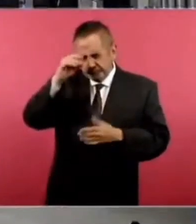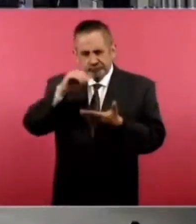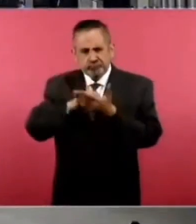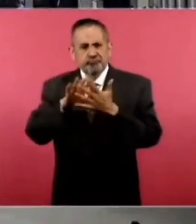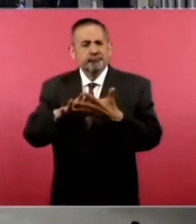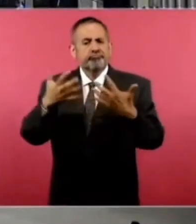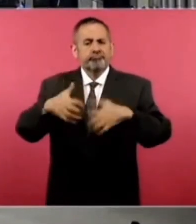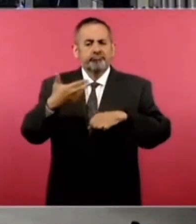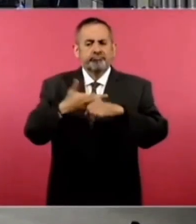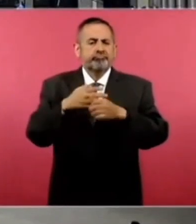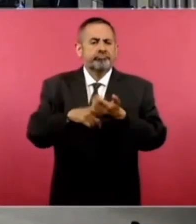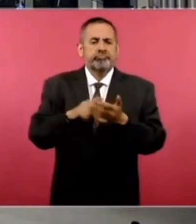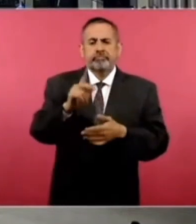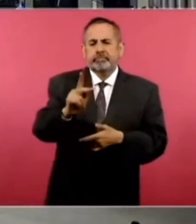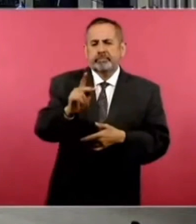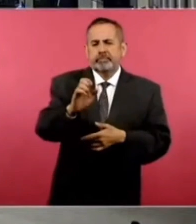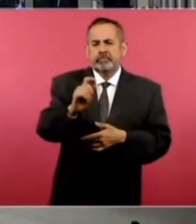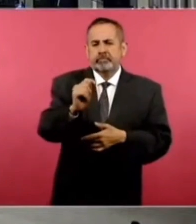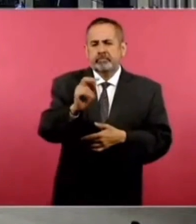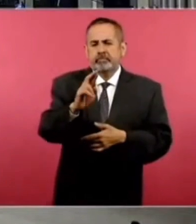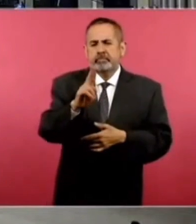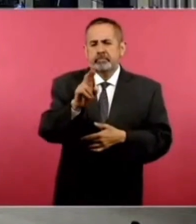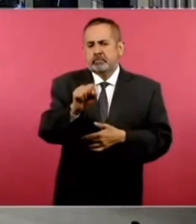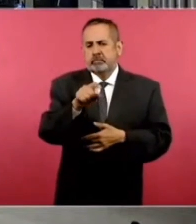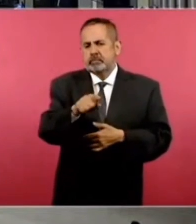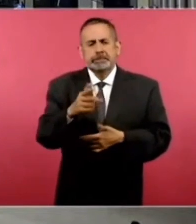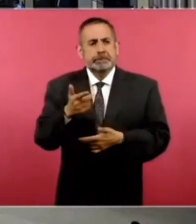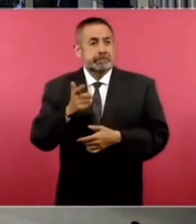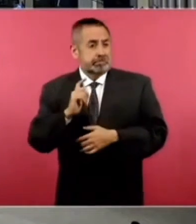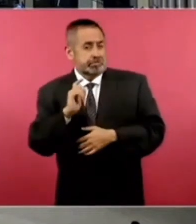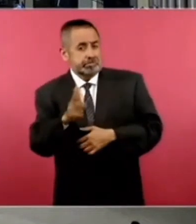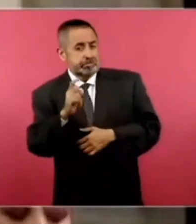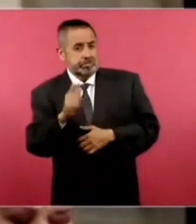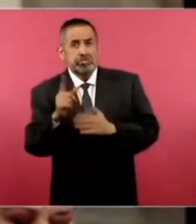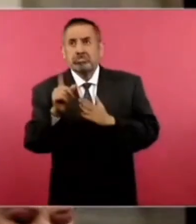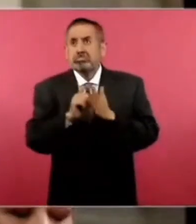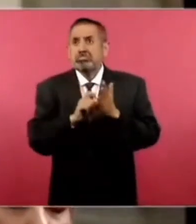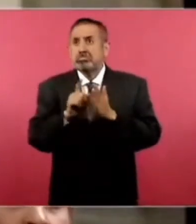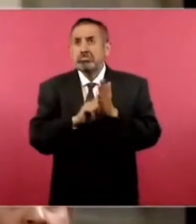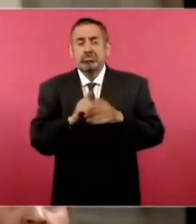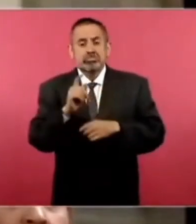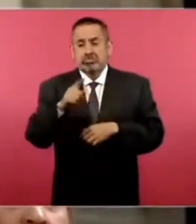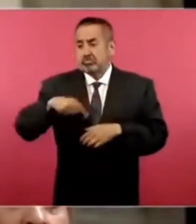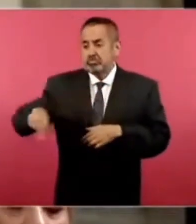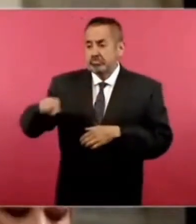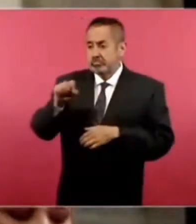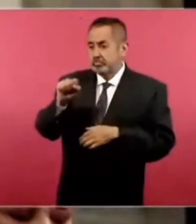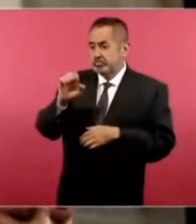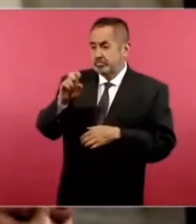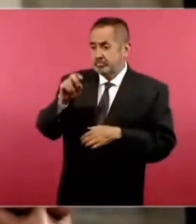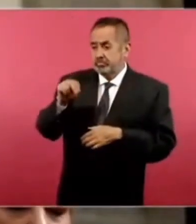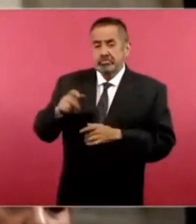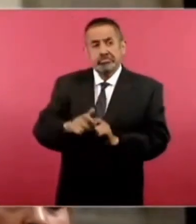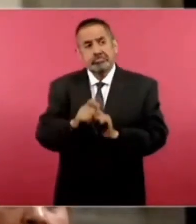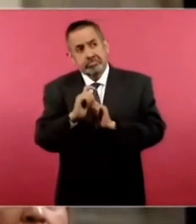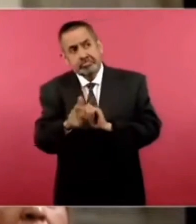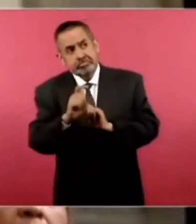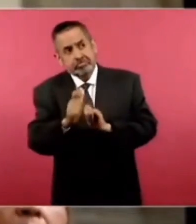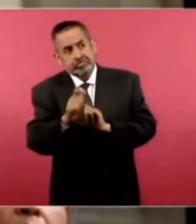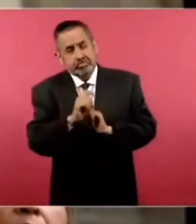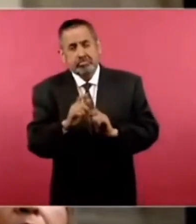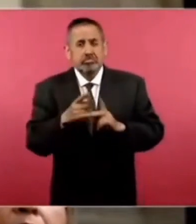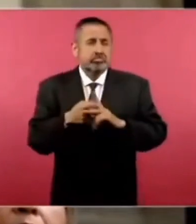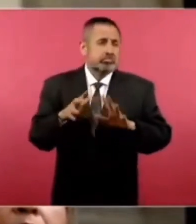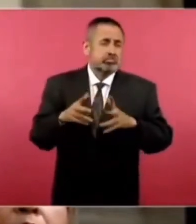con la empresa Petrus, cada mes la Secretaría de la Defensa tendría que pagar